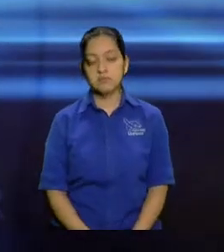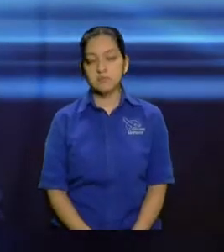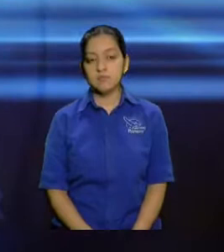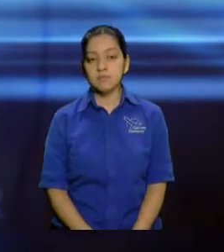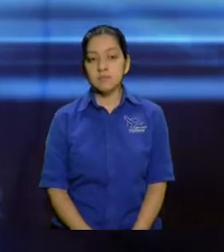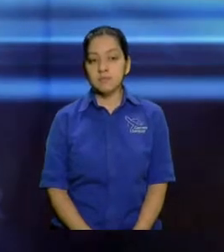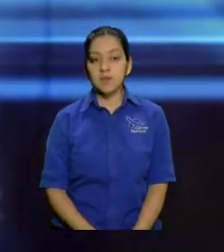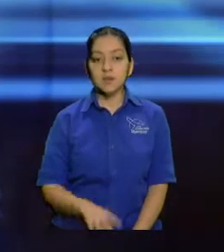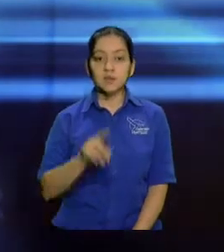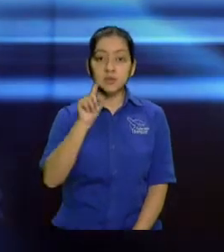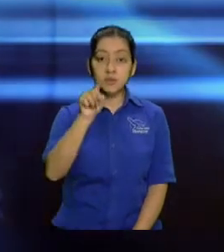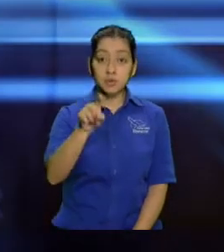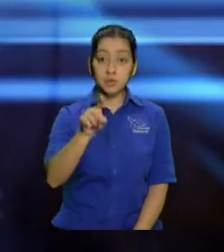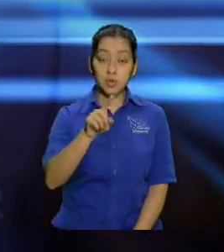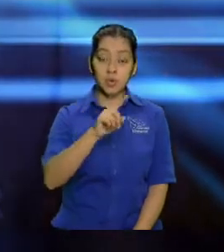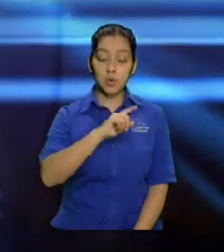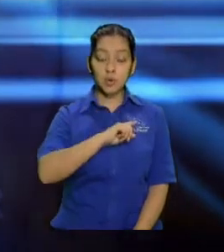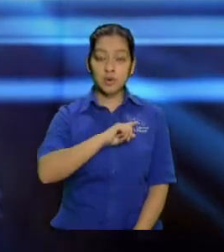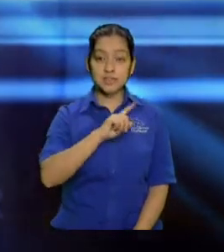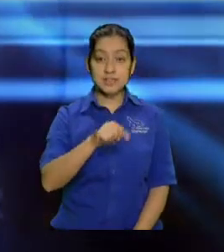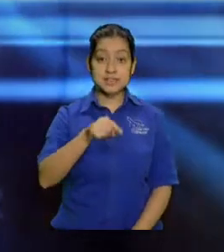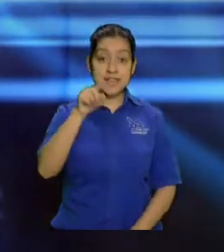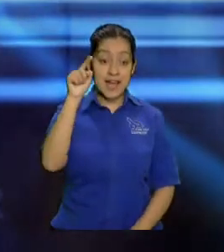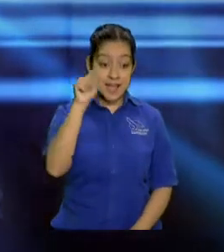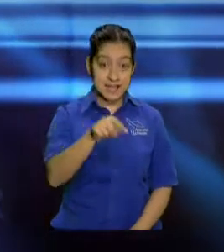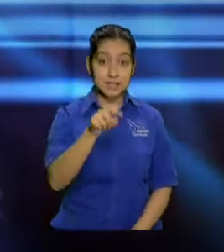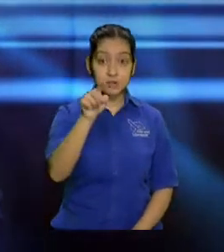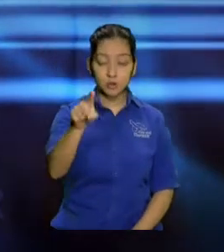tú eres el que está ahí tú eres el que manda ahí hombre